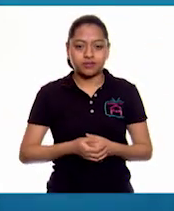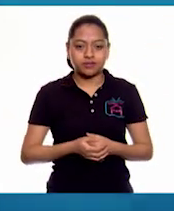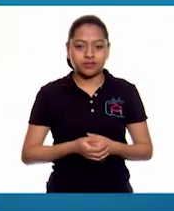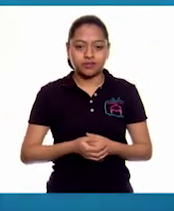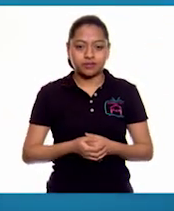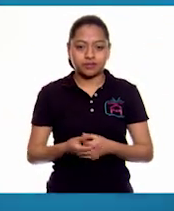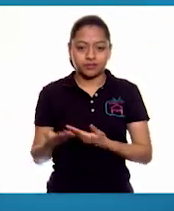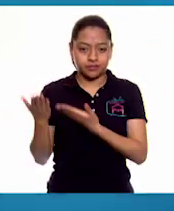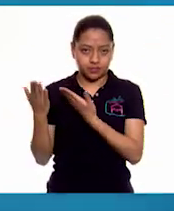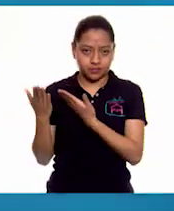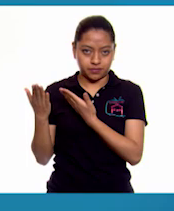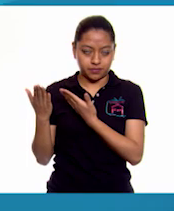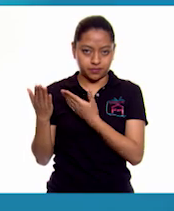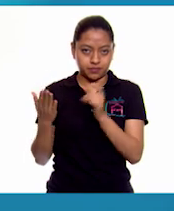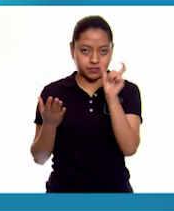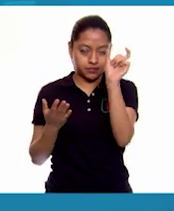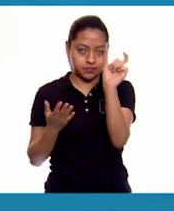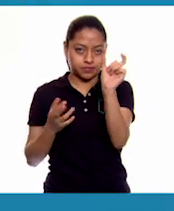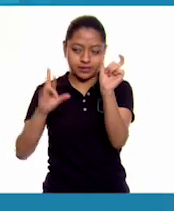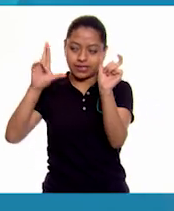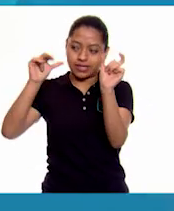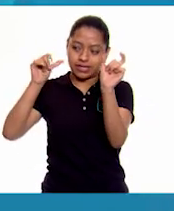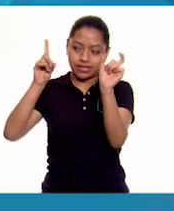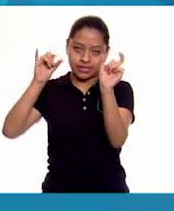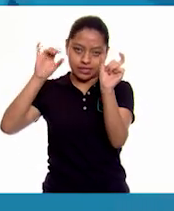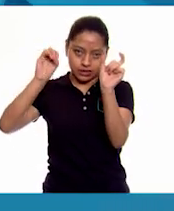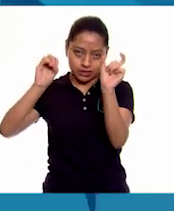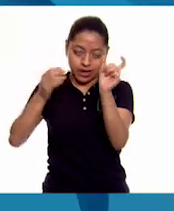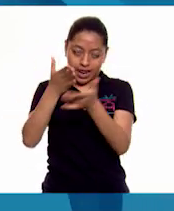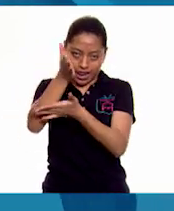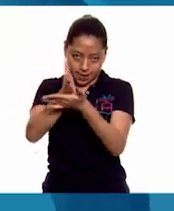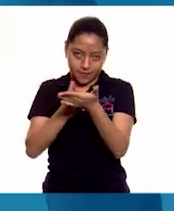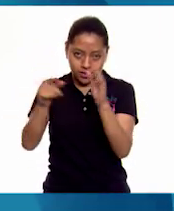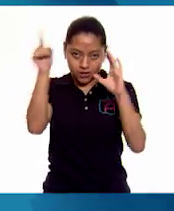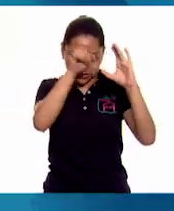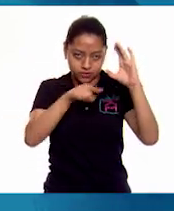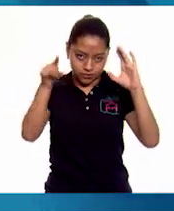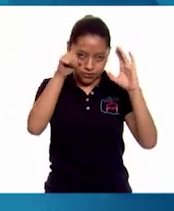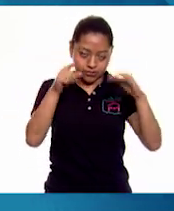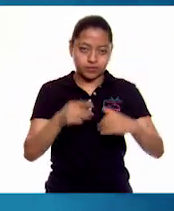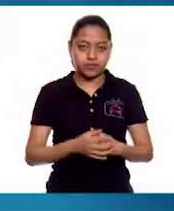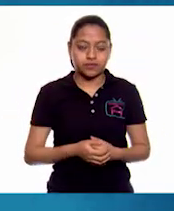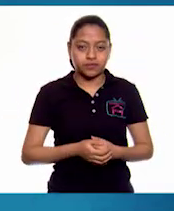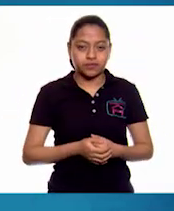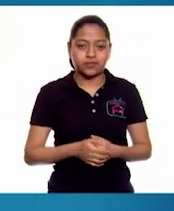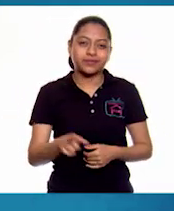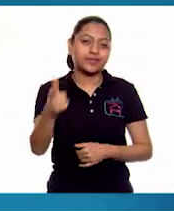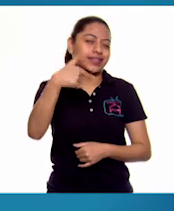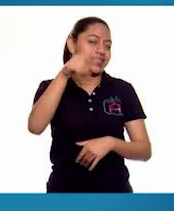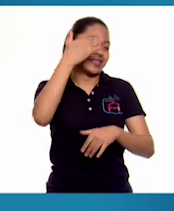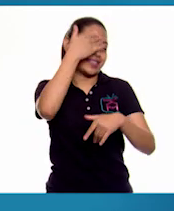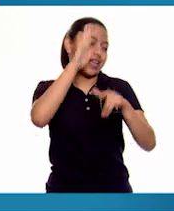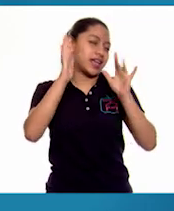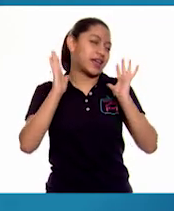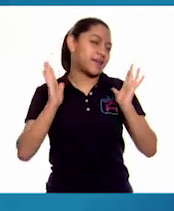5 centímetros es lo que mide más o menos, entonces ustedes saben trazar perfectamente su círculo